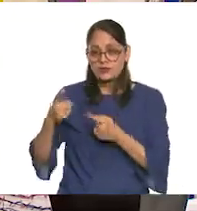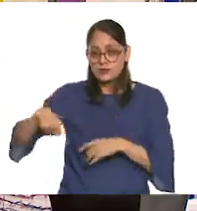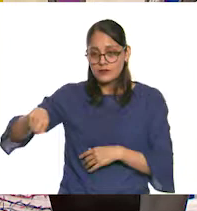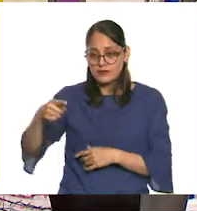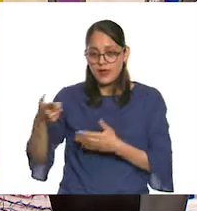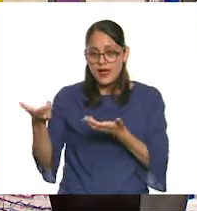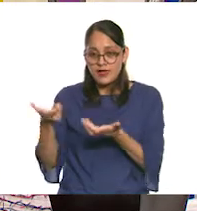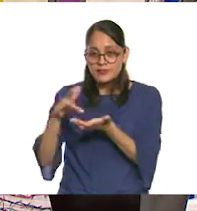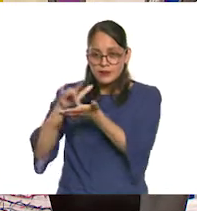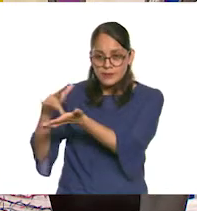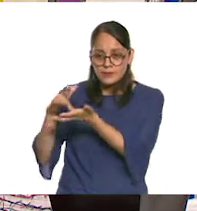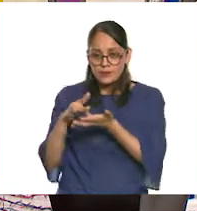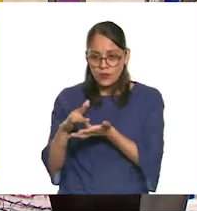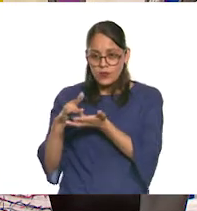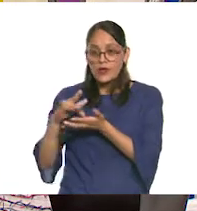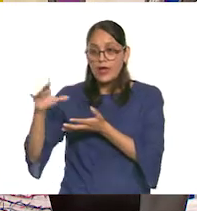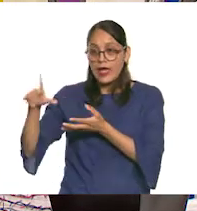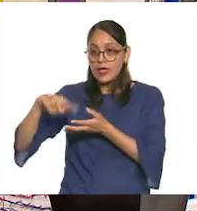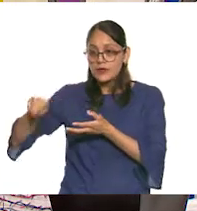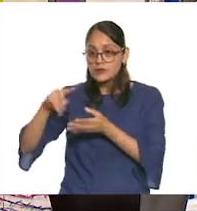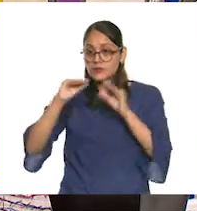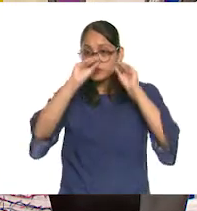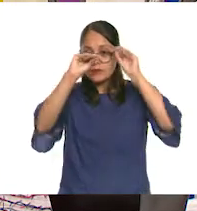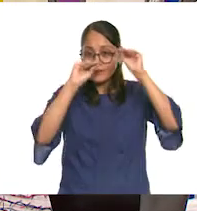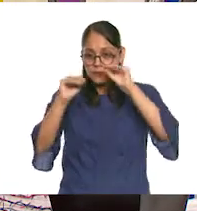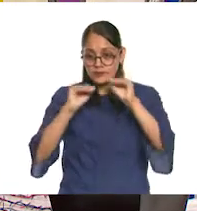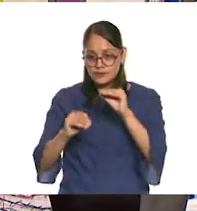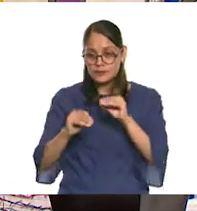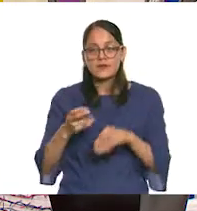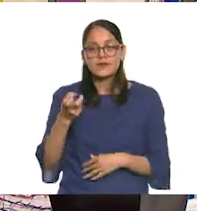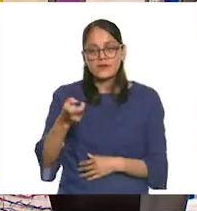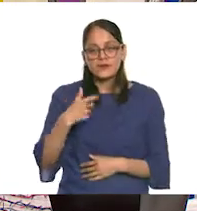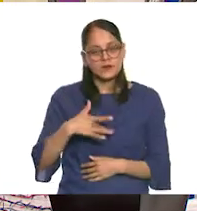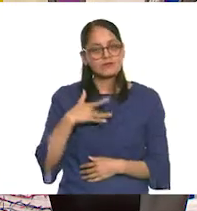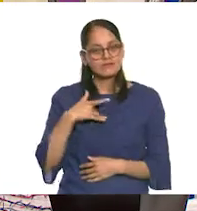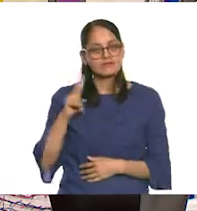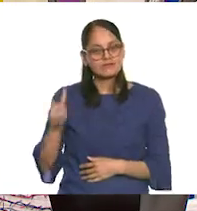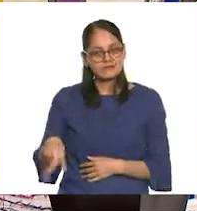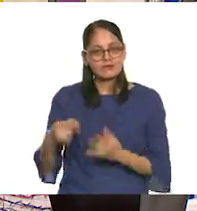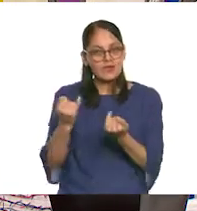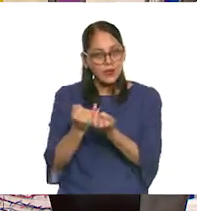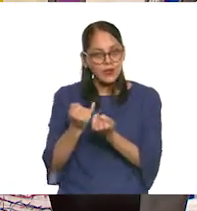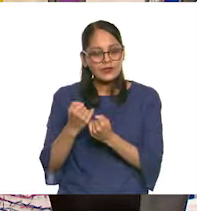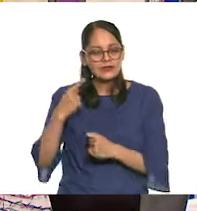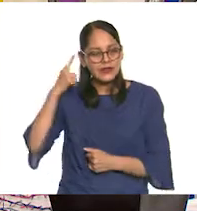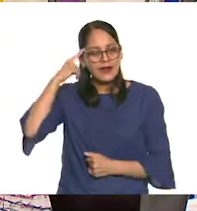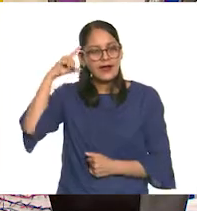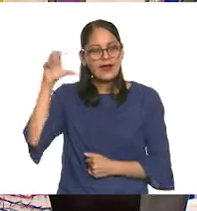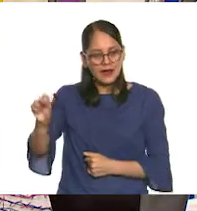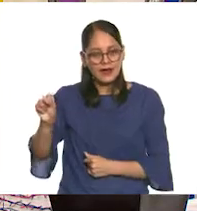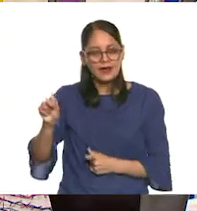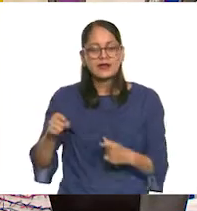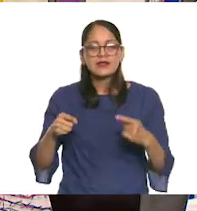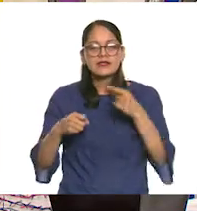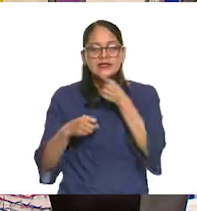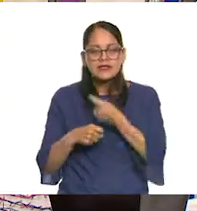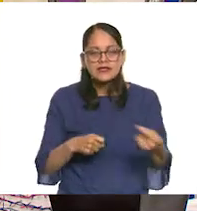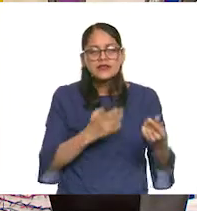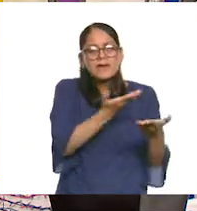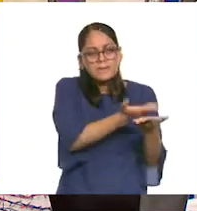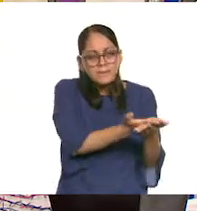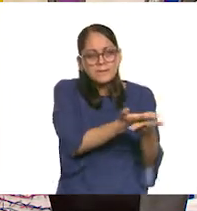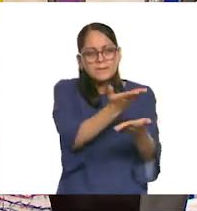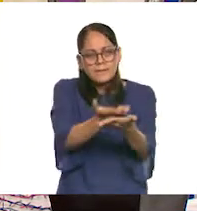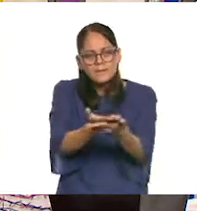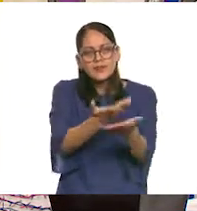estas instalaciones. Y justamente a mí eso me inspiró para pedirles a las niñas y a los niños que mandaran dibujos o frases y cosas así.